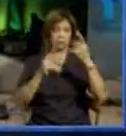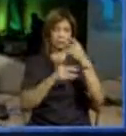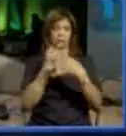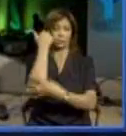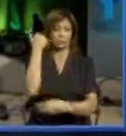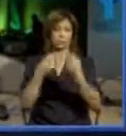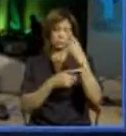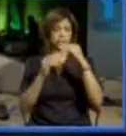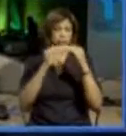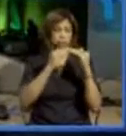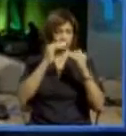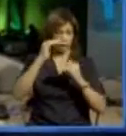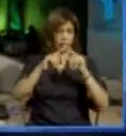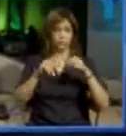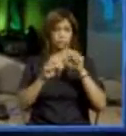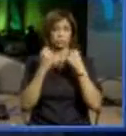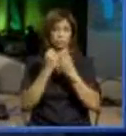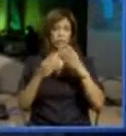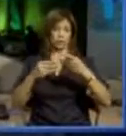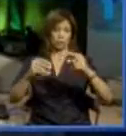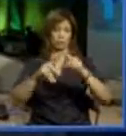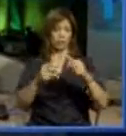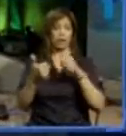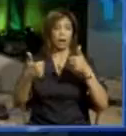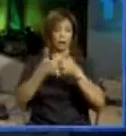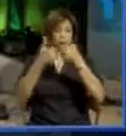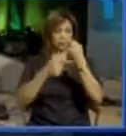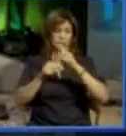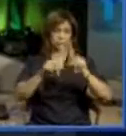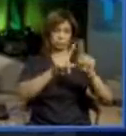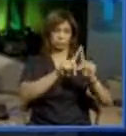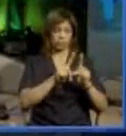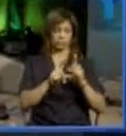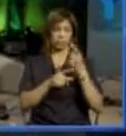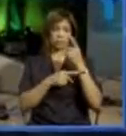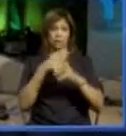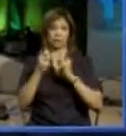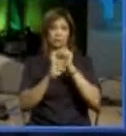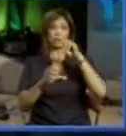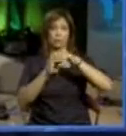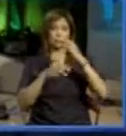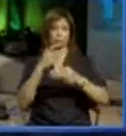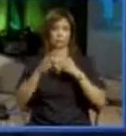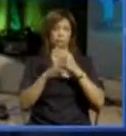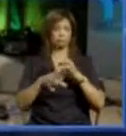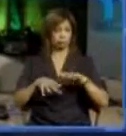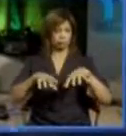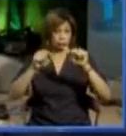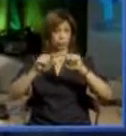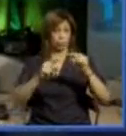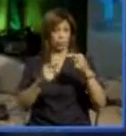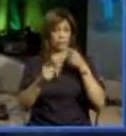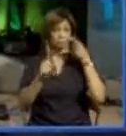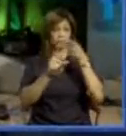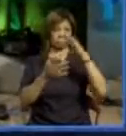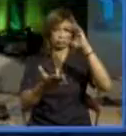pobreza e inequidad social, la agricultura y la competitividad, entre otros. Este año el Banco Mundial adoptó como nuevas metas